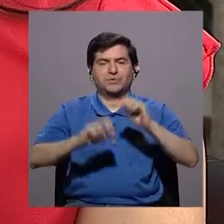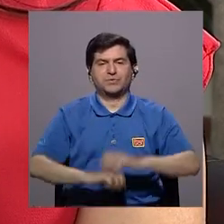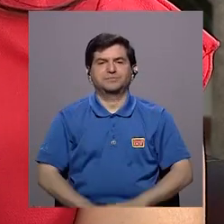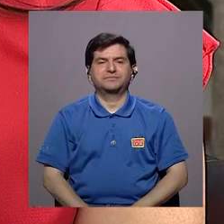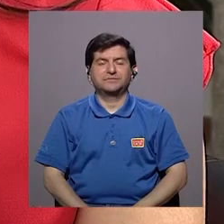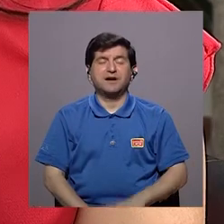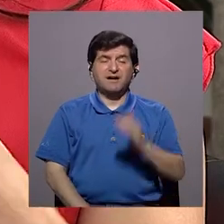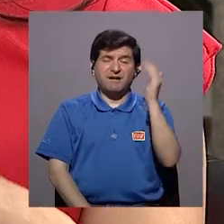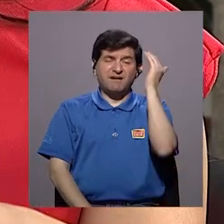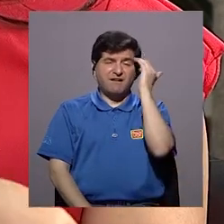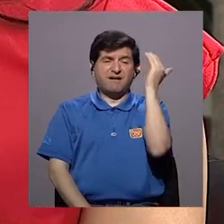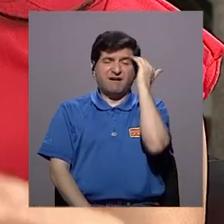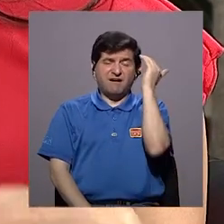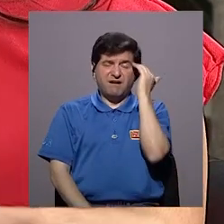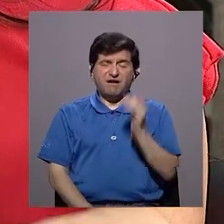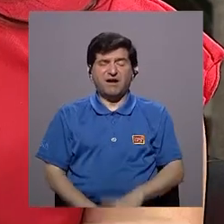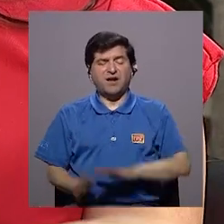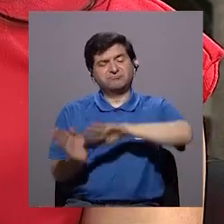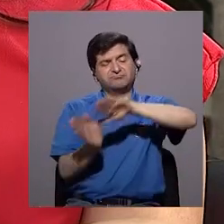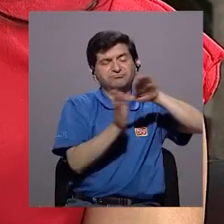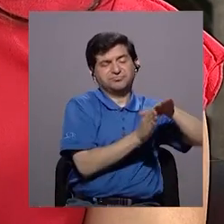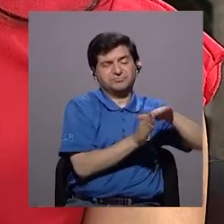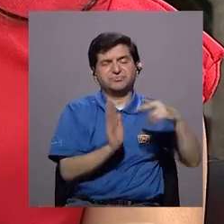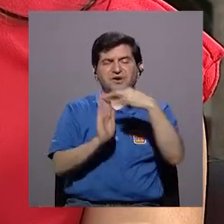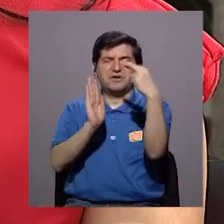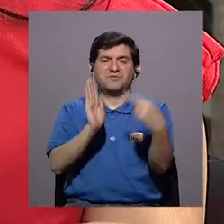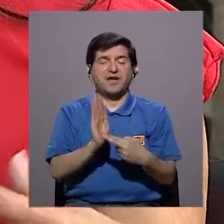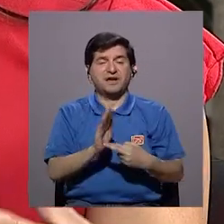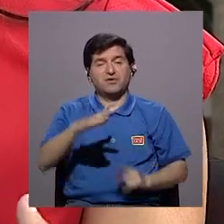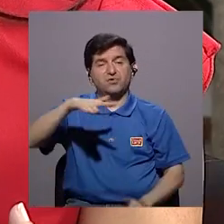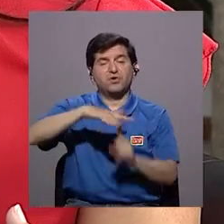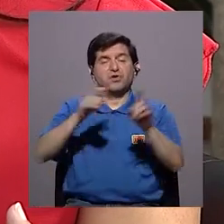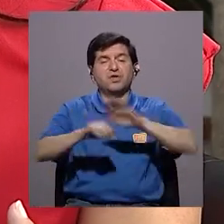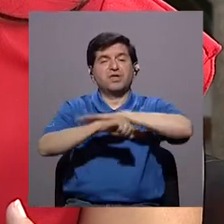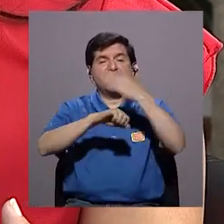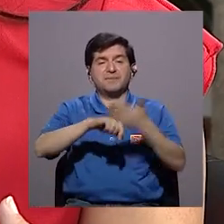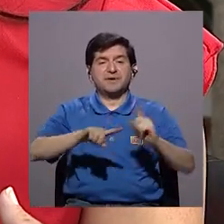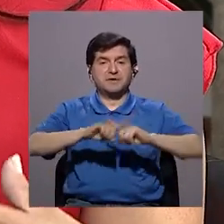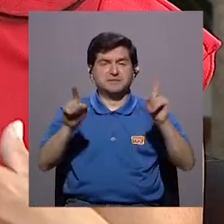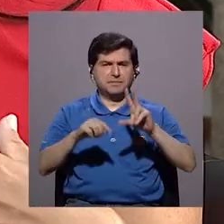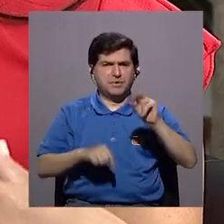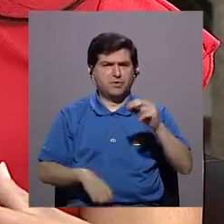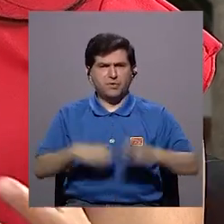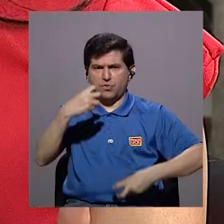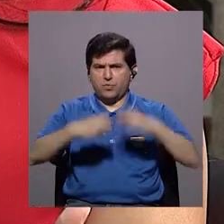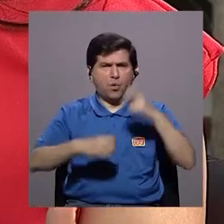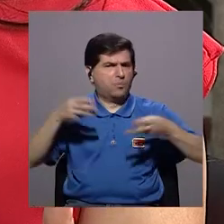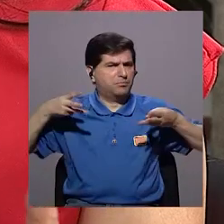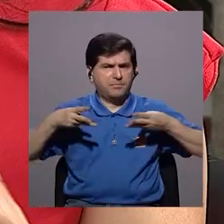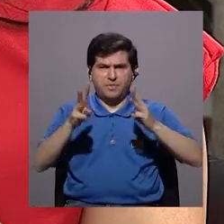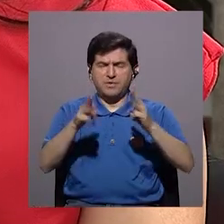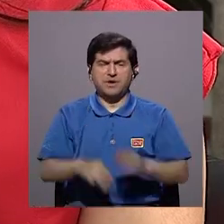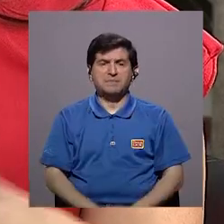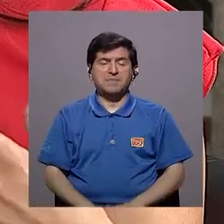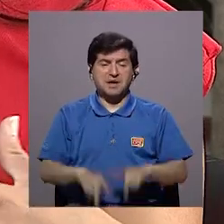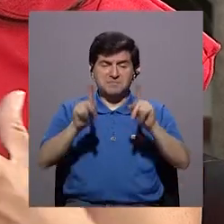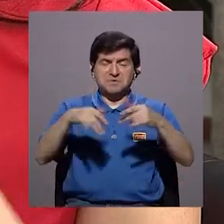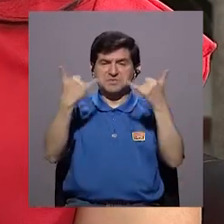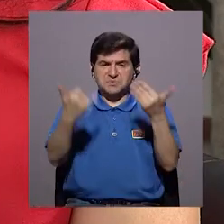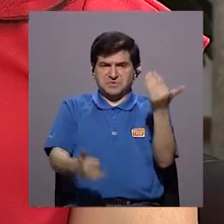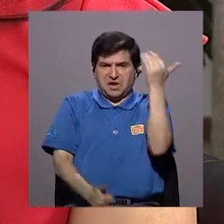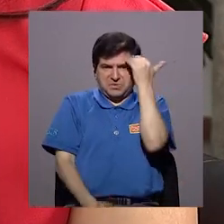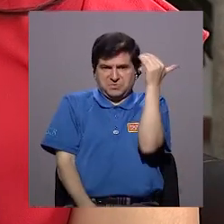veces conscientemente se salta algunas las reglas y quedan embarazados, pero ya eso no es por falla el método, sino porque